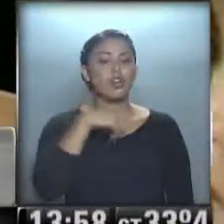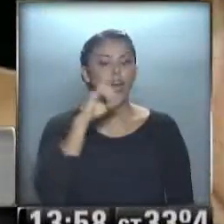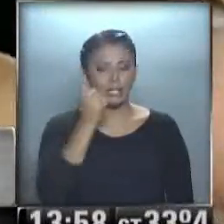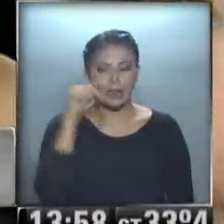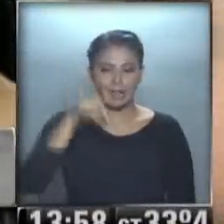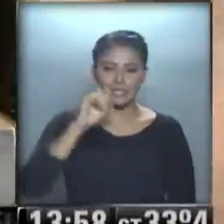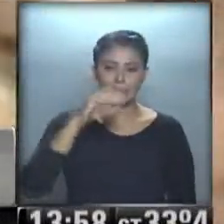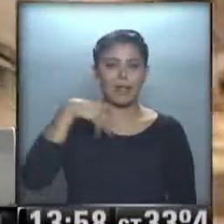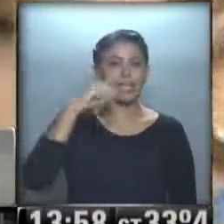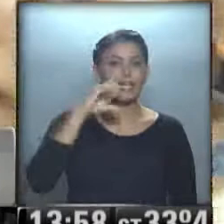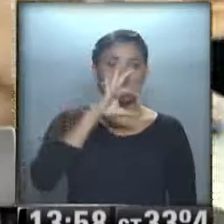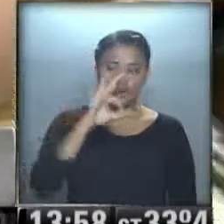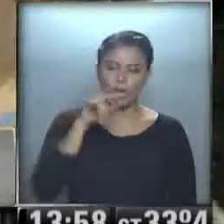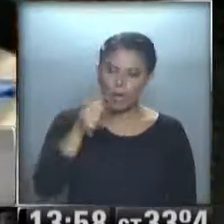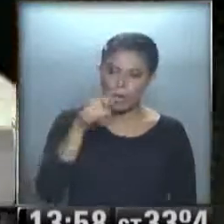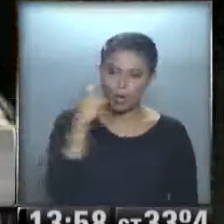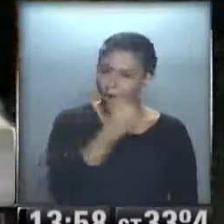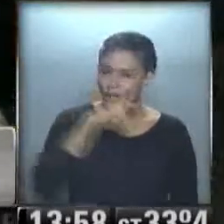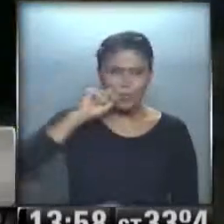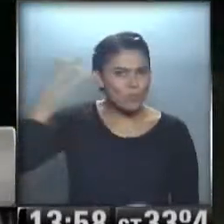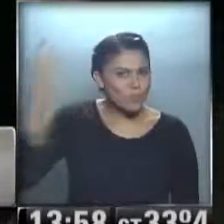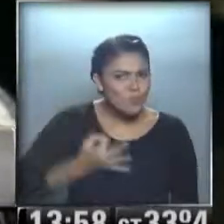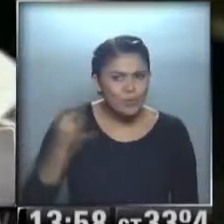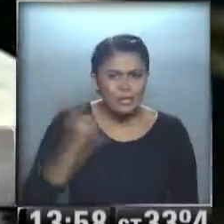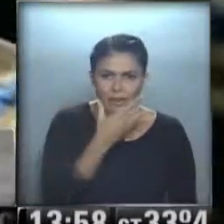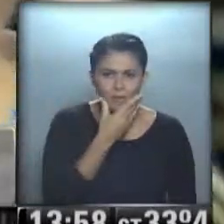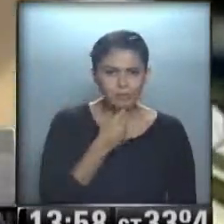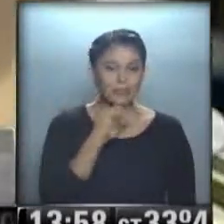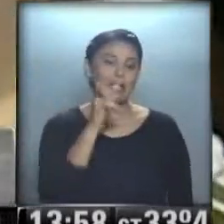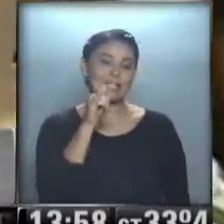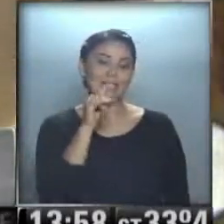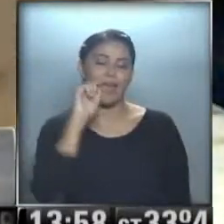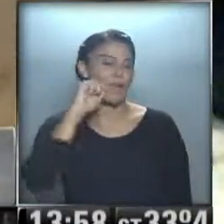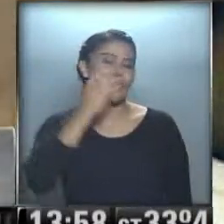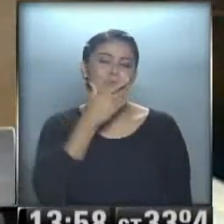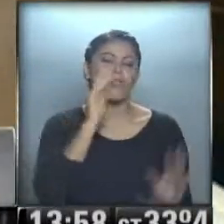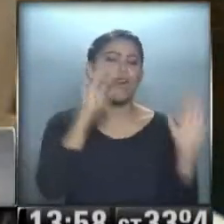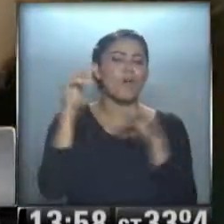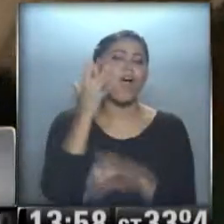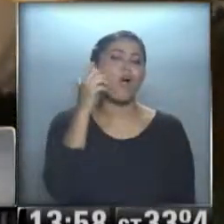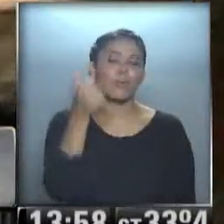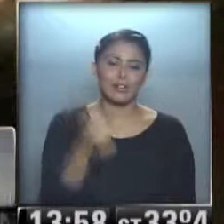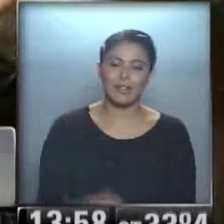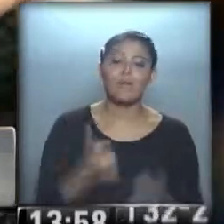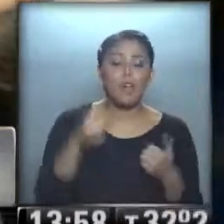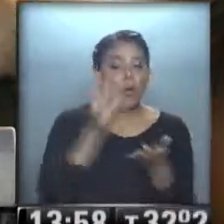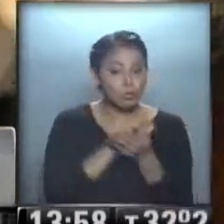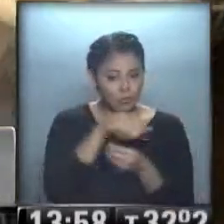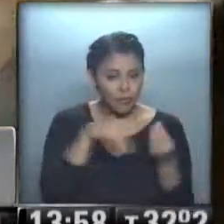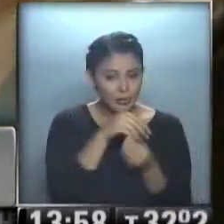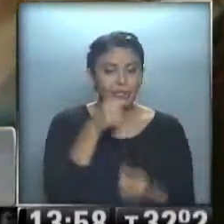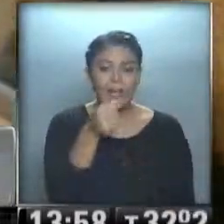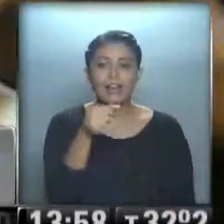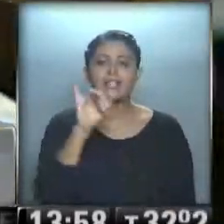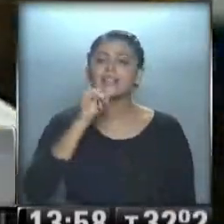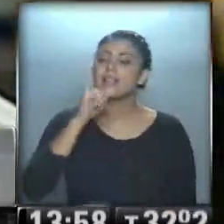él se llama Nico. Nico tiene unos ojazos increíbles. Sí, precioso, salió la abuelita. Muy bien, ¿van con la familia? Sí,